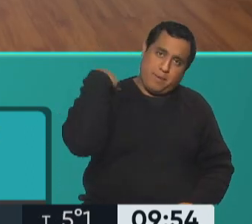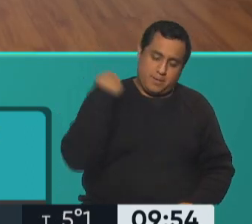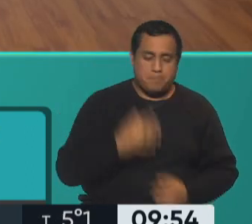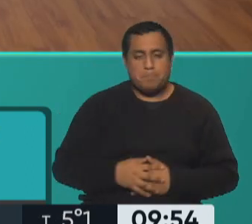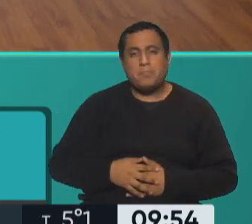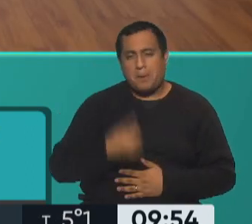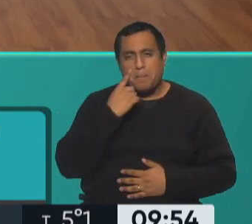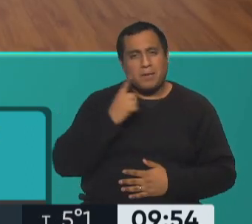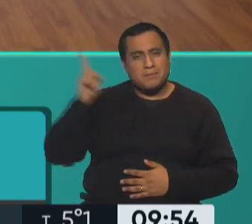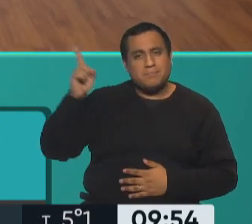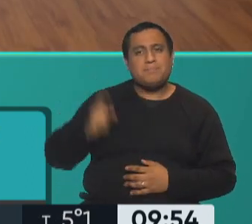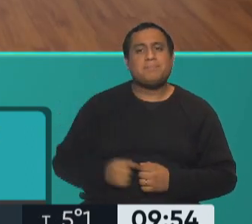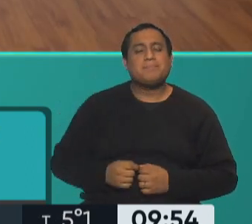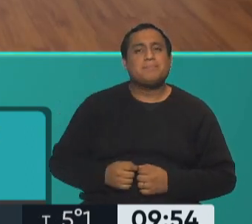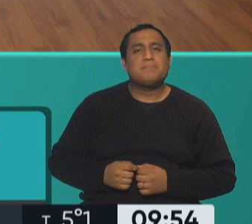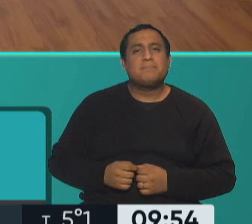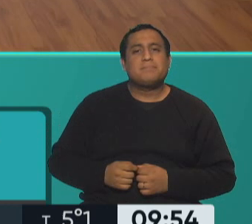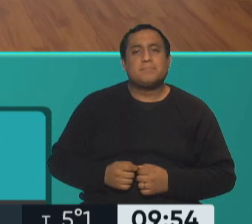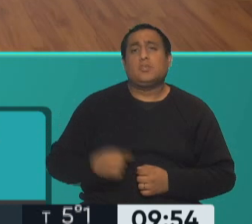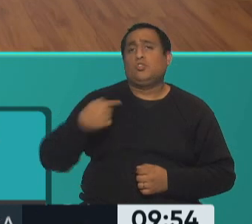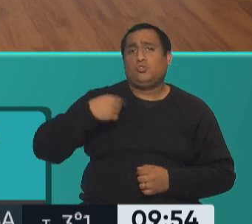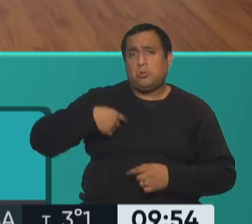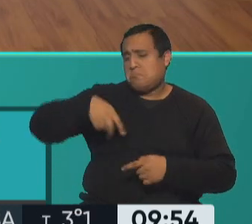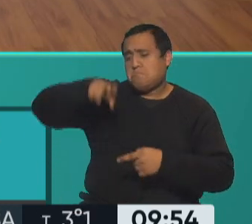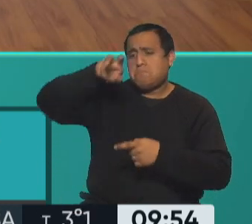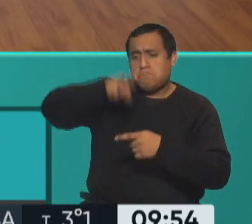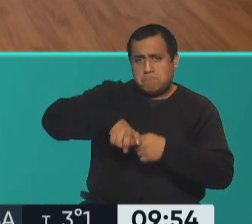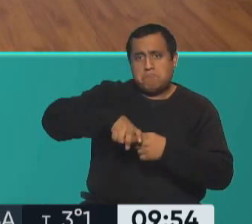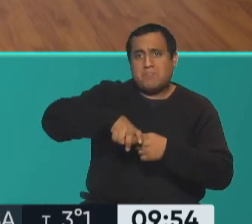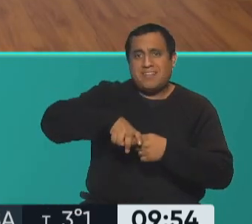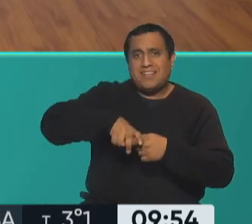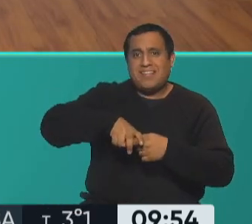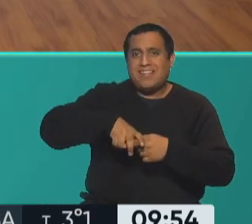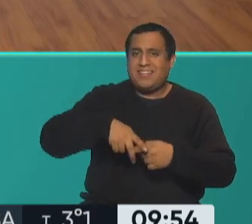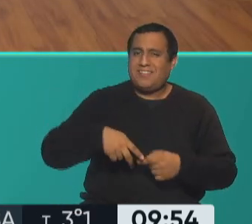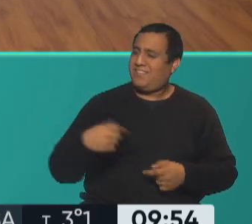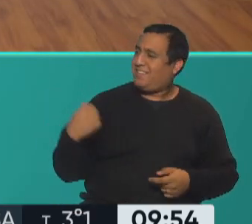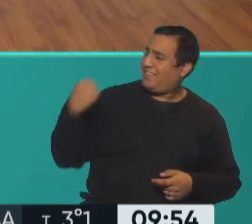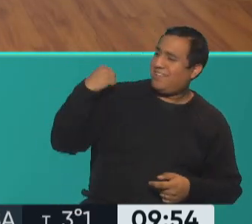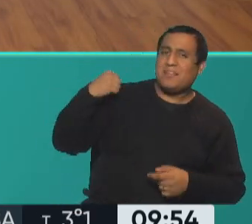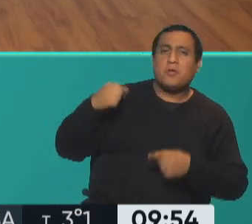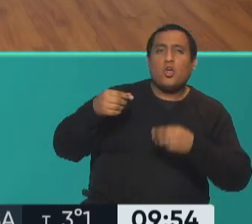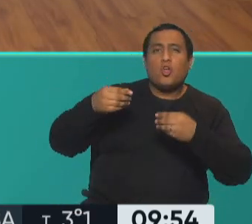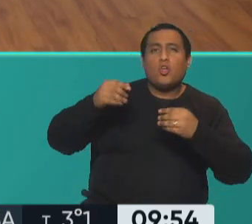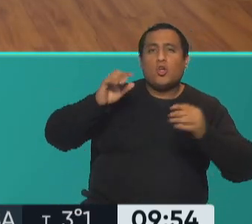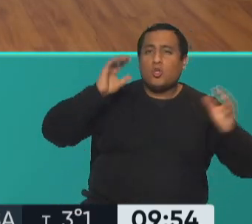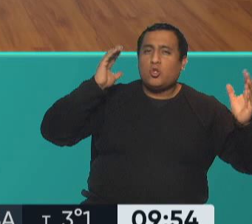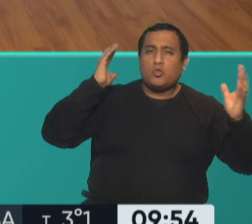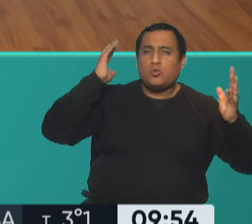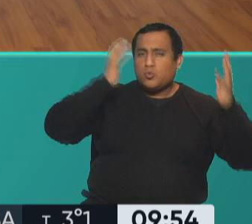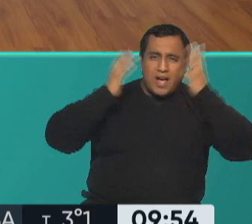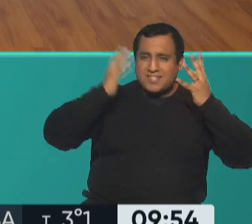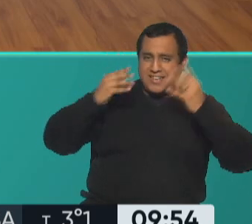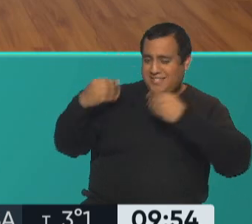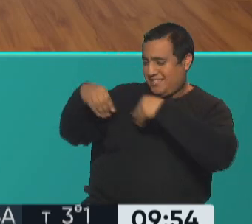acá lo que te estoy mostrando es un ejercicio donde estoy sentado en una silla en la silla tengo una toallita en el borde para ahí para que no me moleste